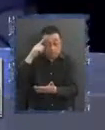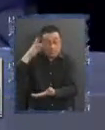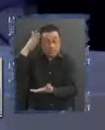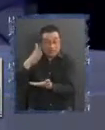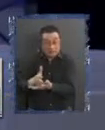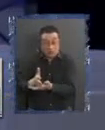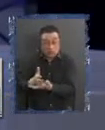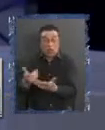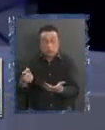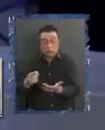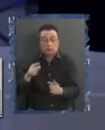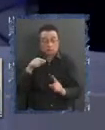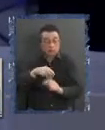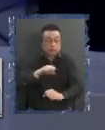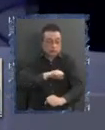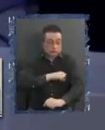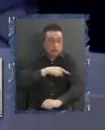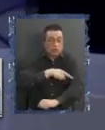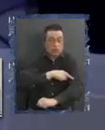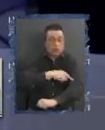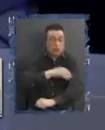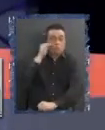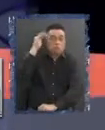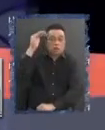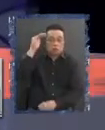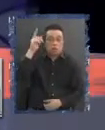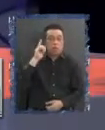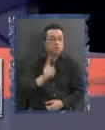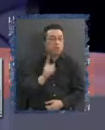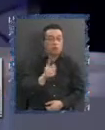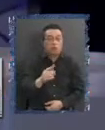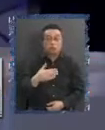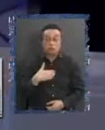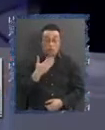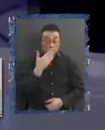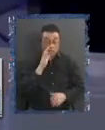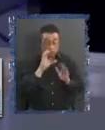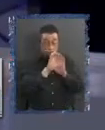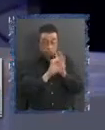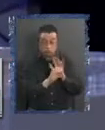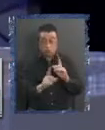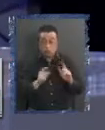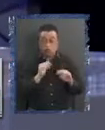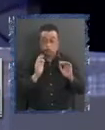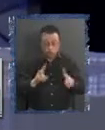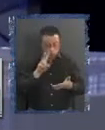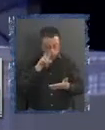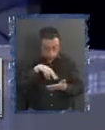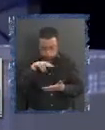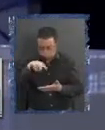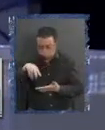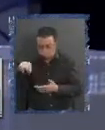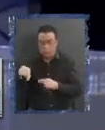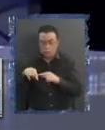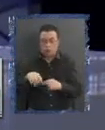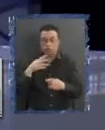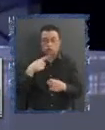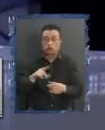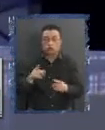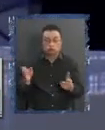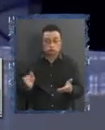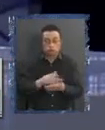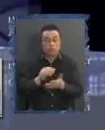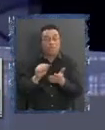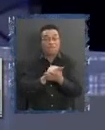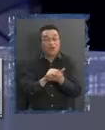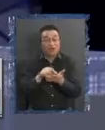en el centro de Santiago y muchas de las atribuciones. Yo no soy experto constitucional y me acabo de leer por lo menos esta parte del texto borrador